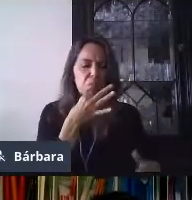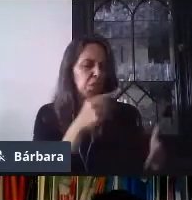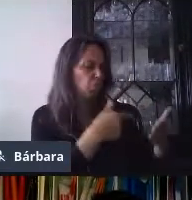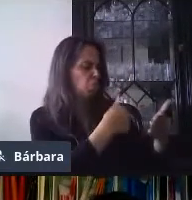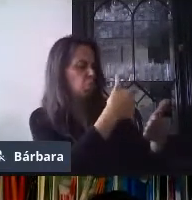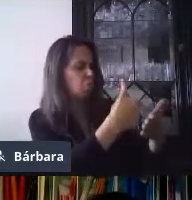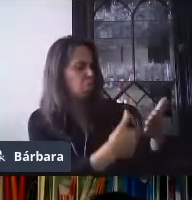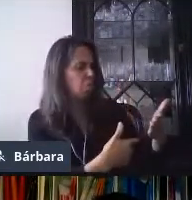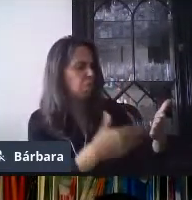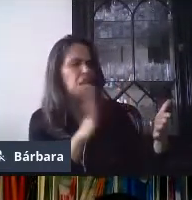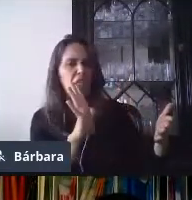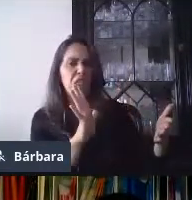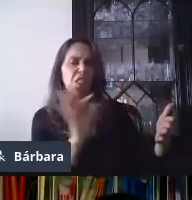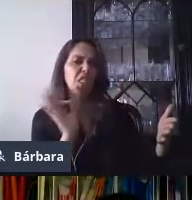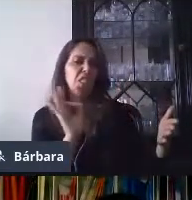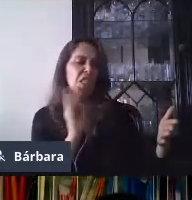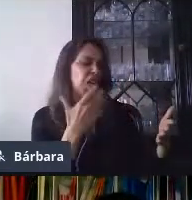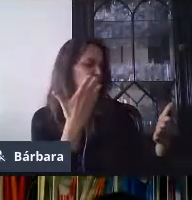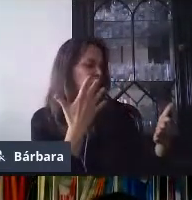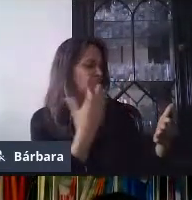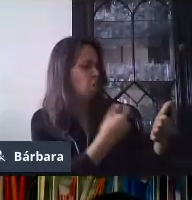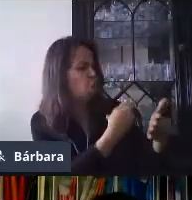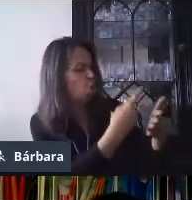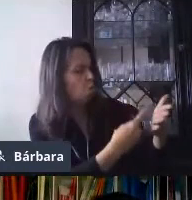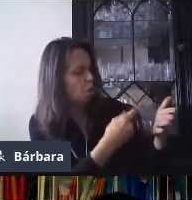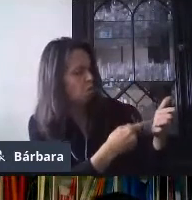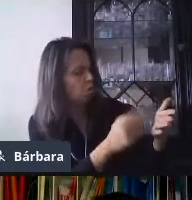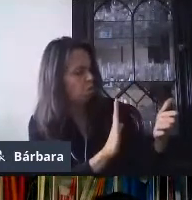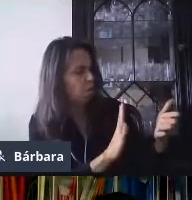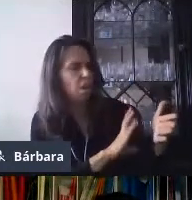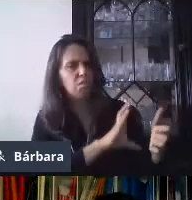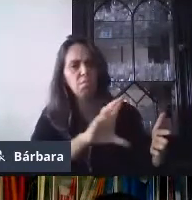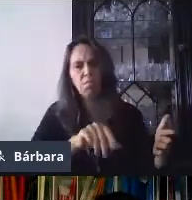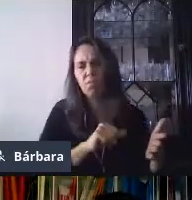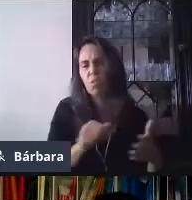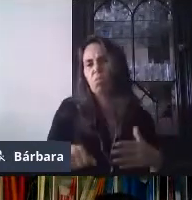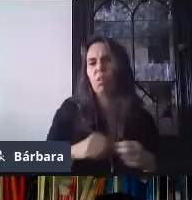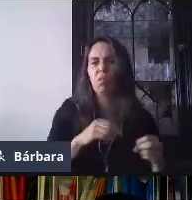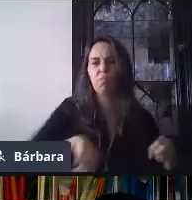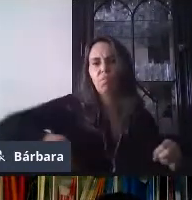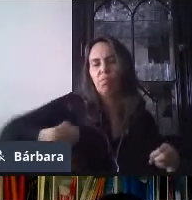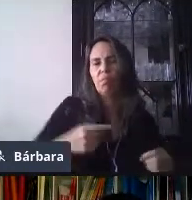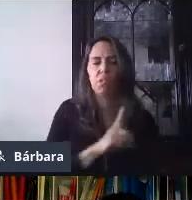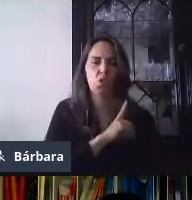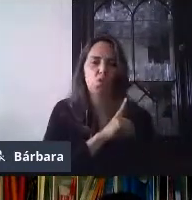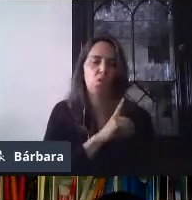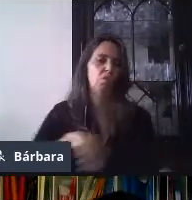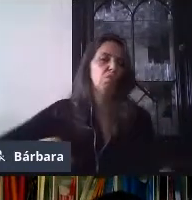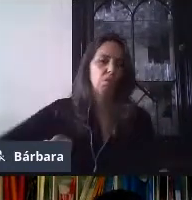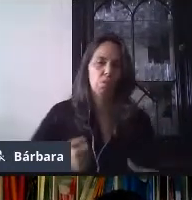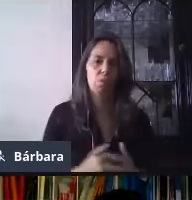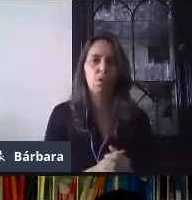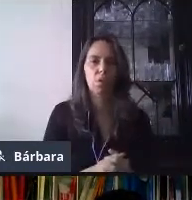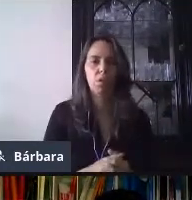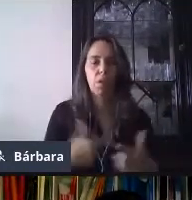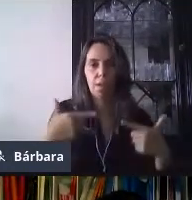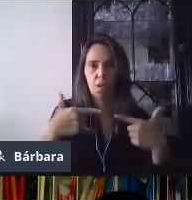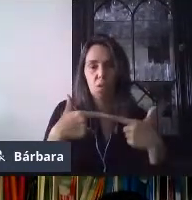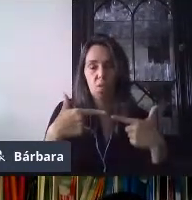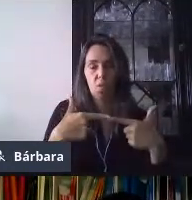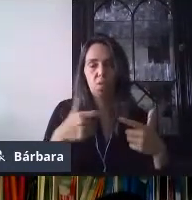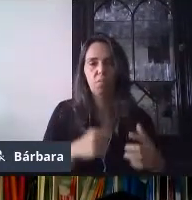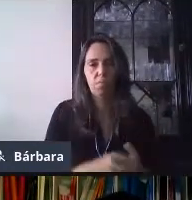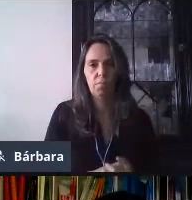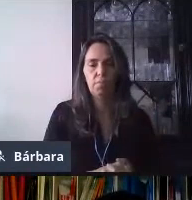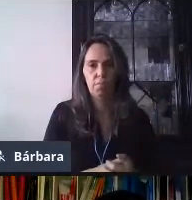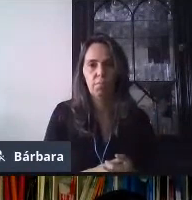Entonces, todo se va a estar guardando en automático. Y así pasa con todas las herramientas de creación de Google. Todo se guarda